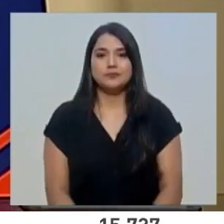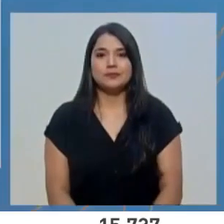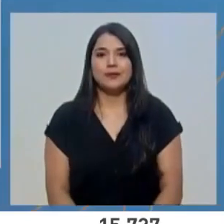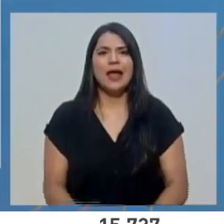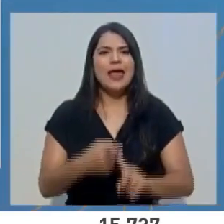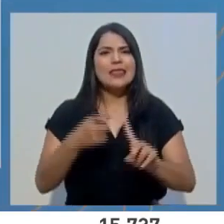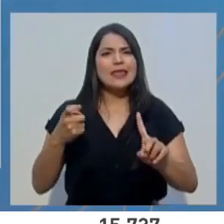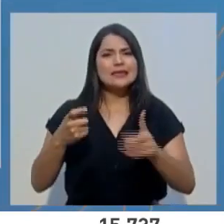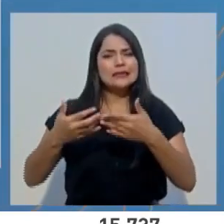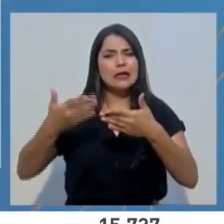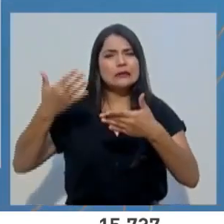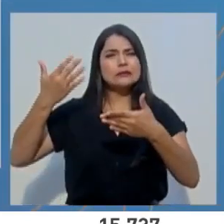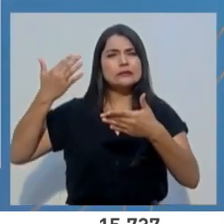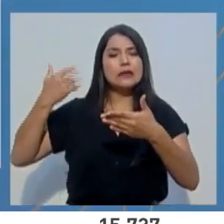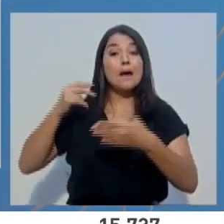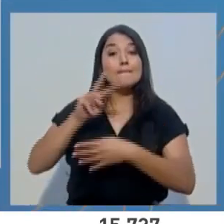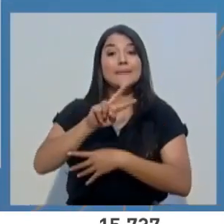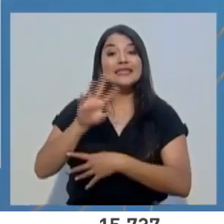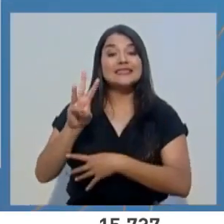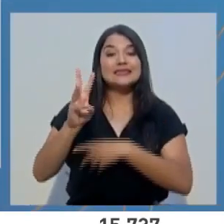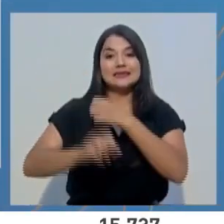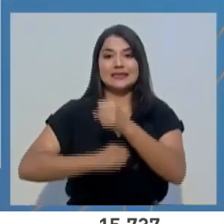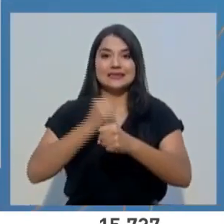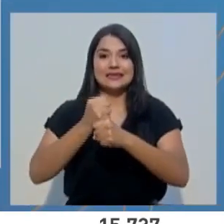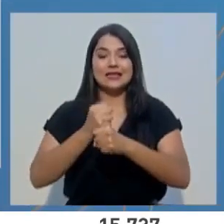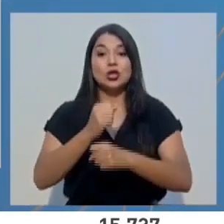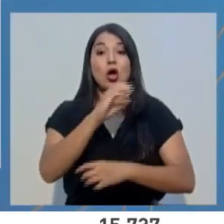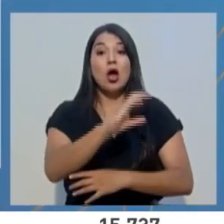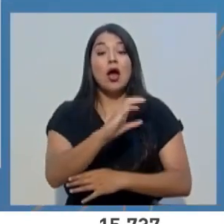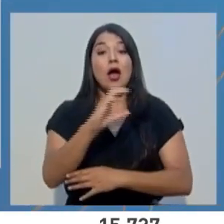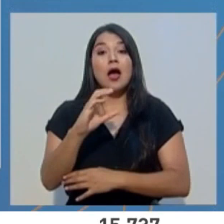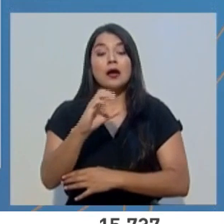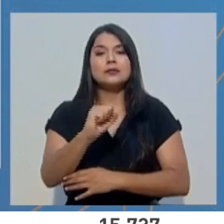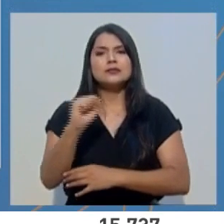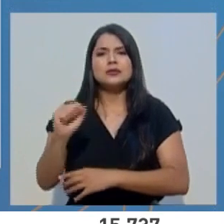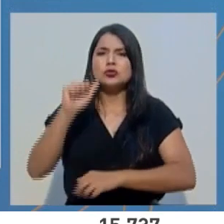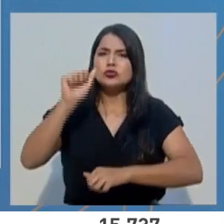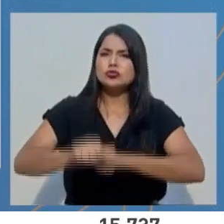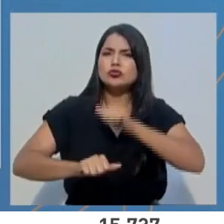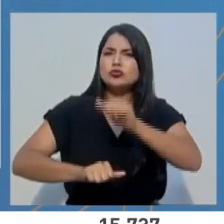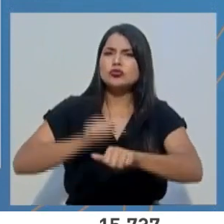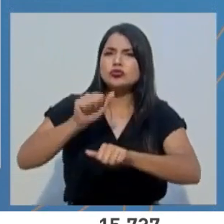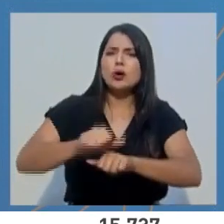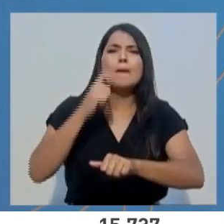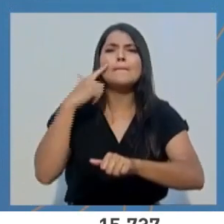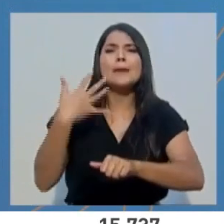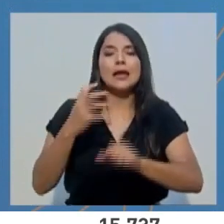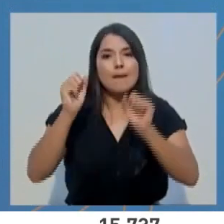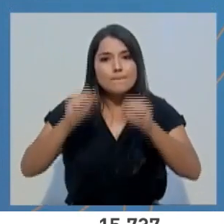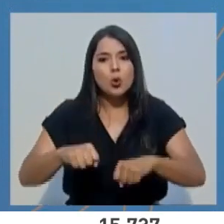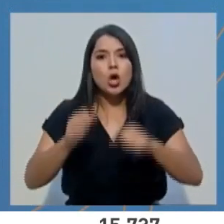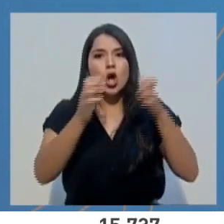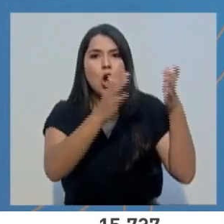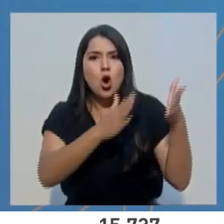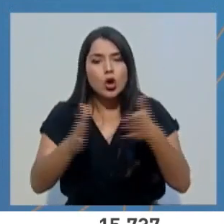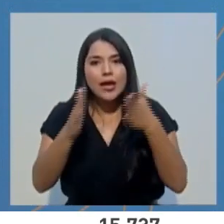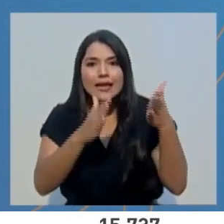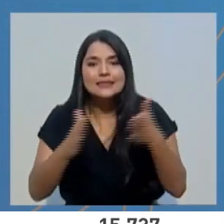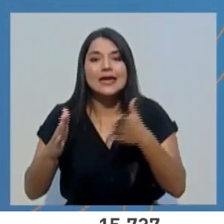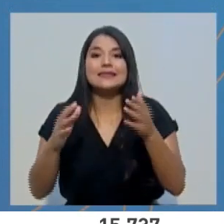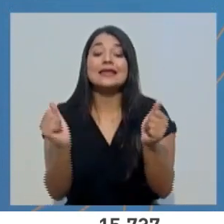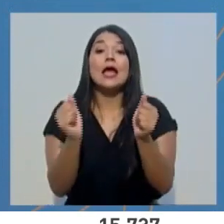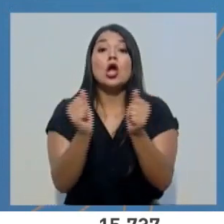Desde hace 26 años, la Caja ha ejecutado esfuerzos para organización y preparación ante emergencias y